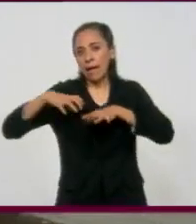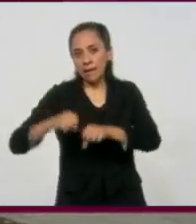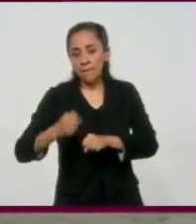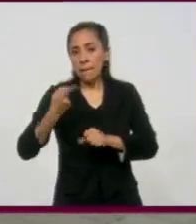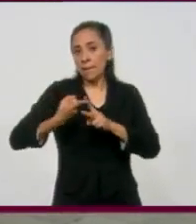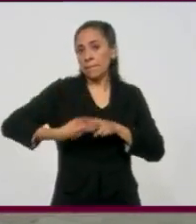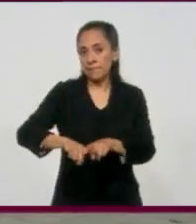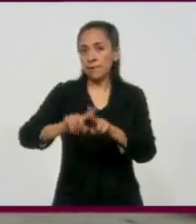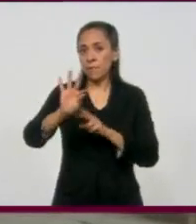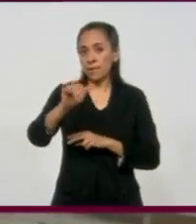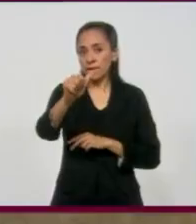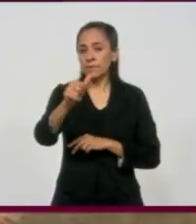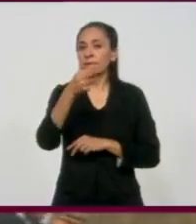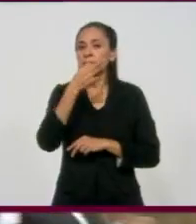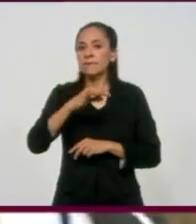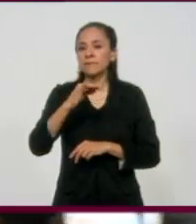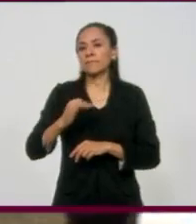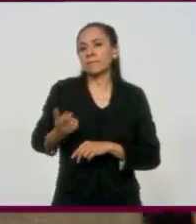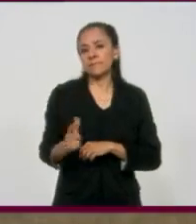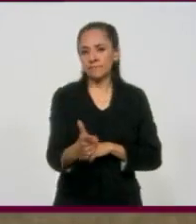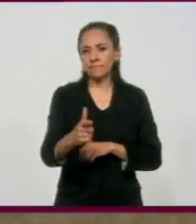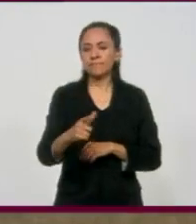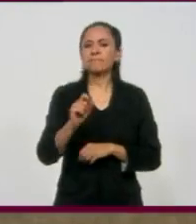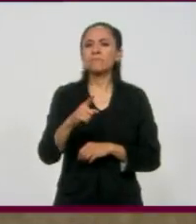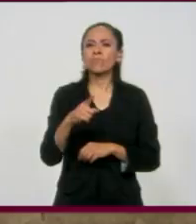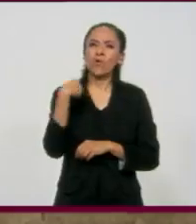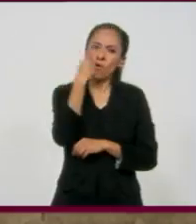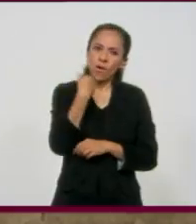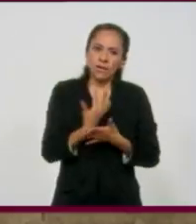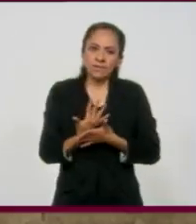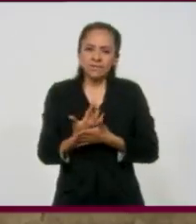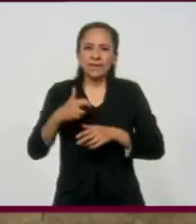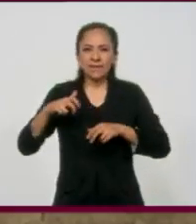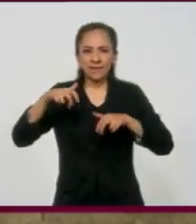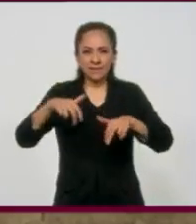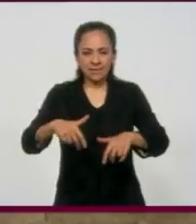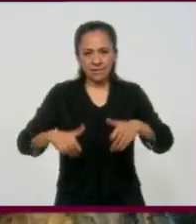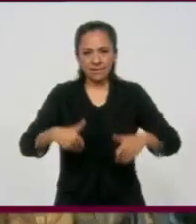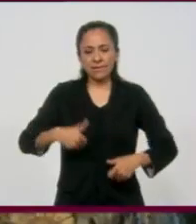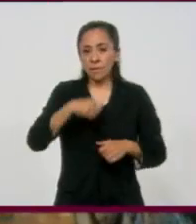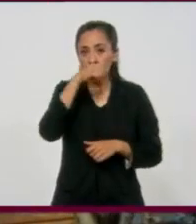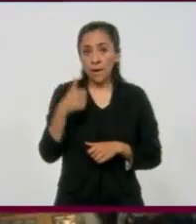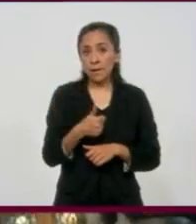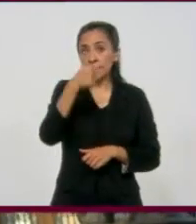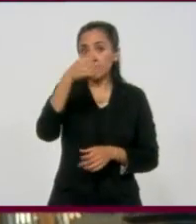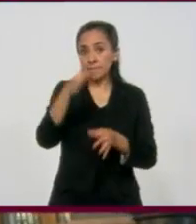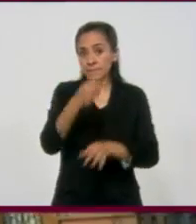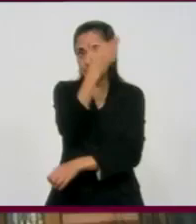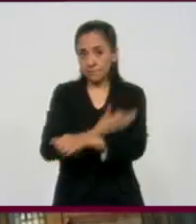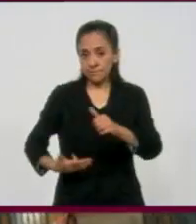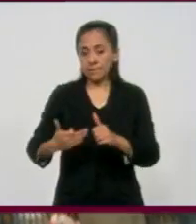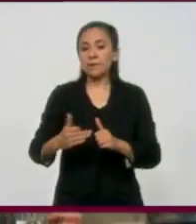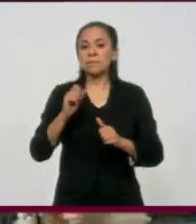46 del Festival Cervantino. Horas de por medio y en escalinata del Teatro Juárez, a las seis de la tarde la concurrencia rodeó las